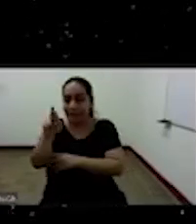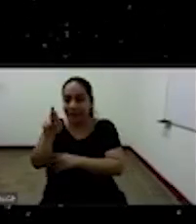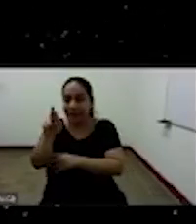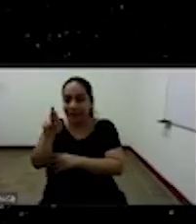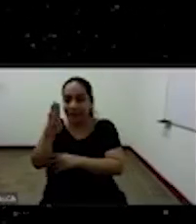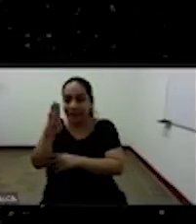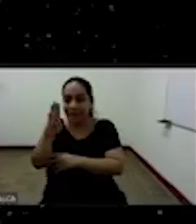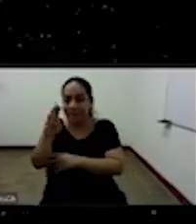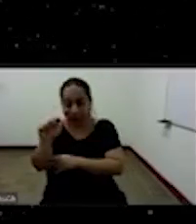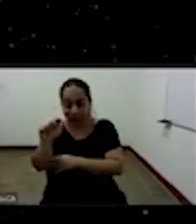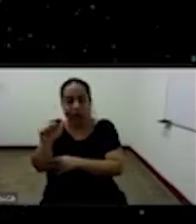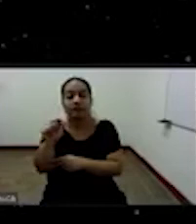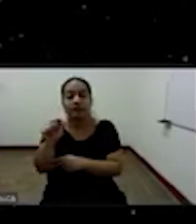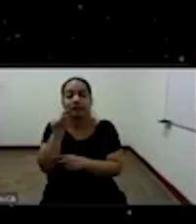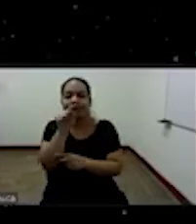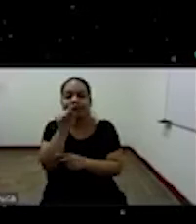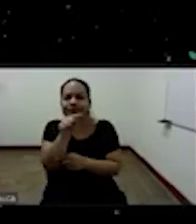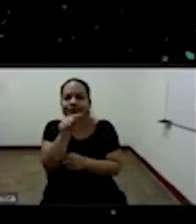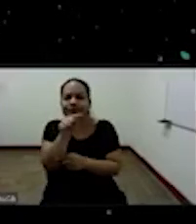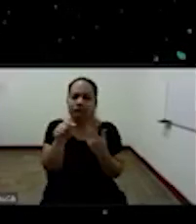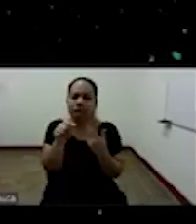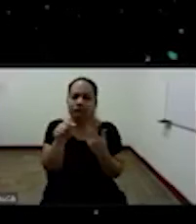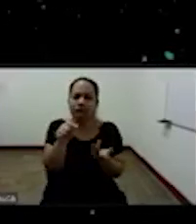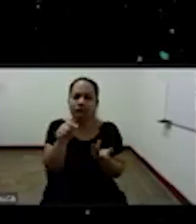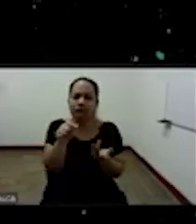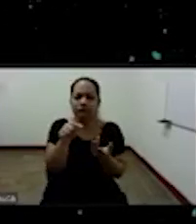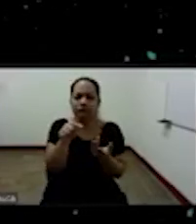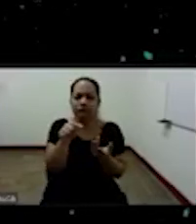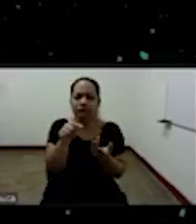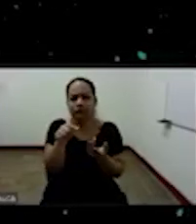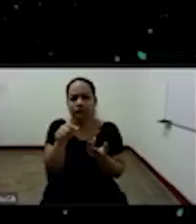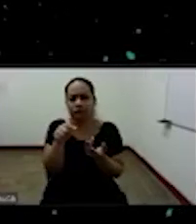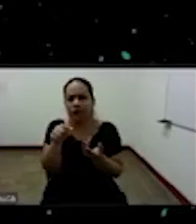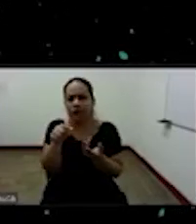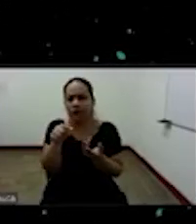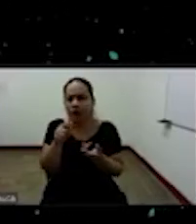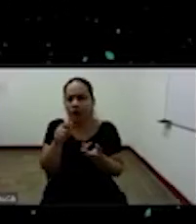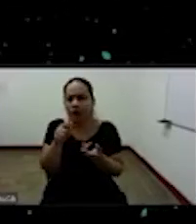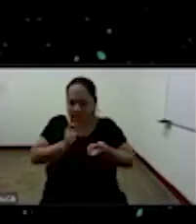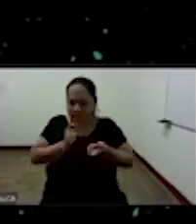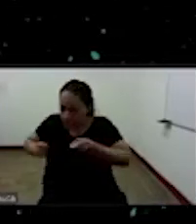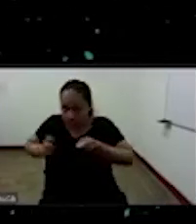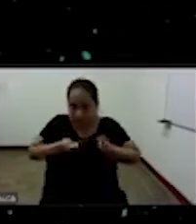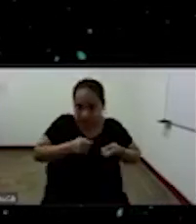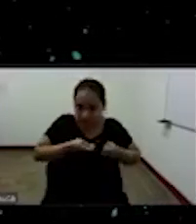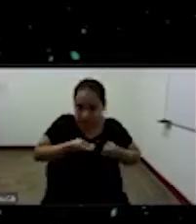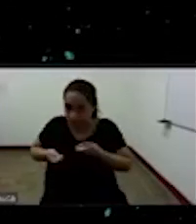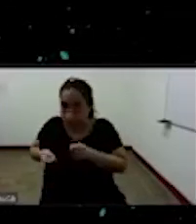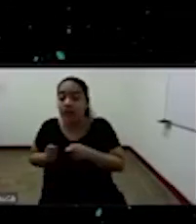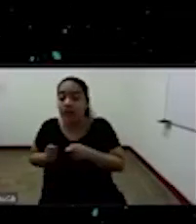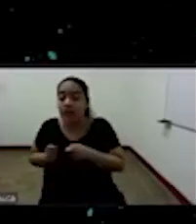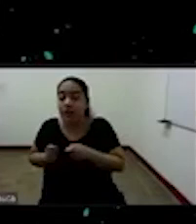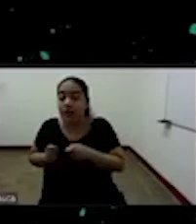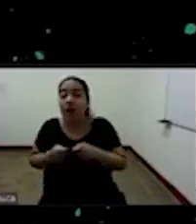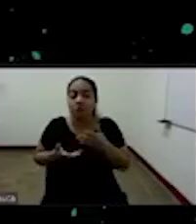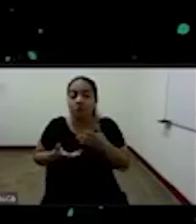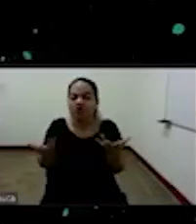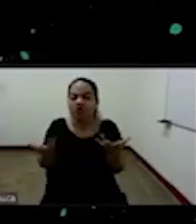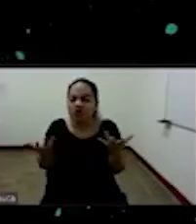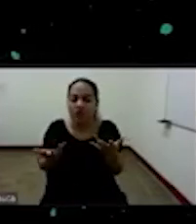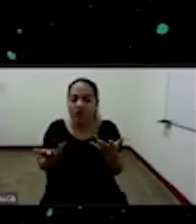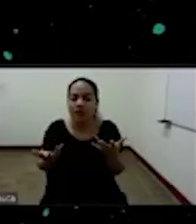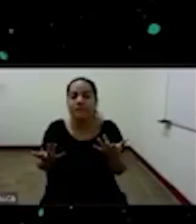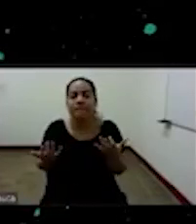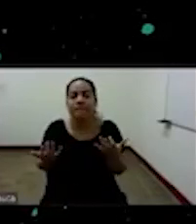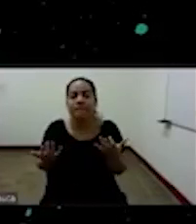esta marimba se se toca o se toca mejor en en